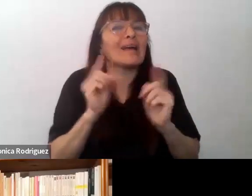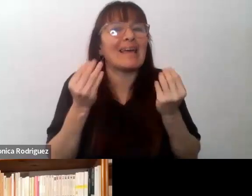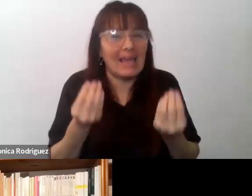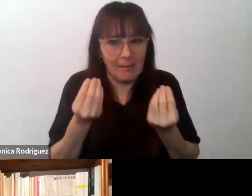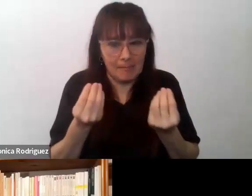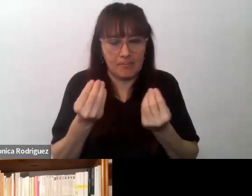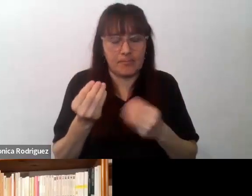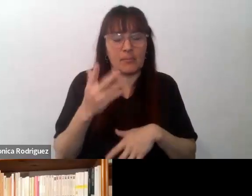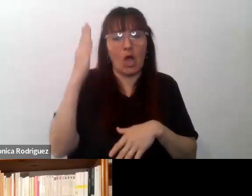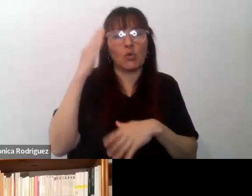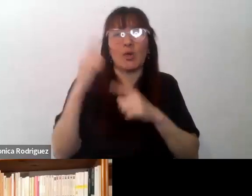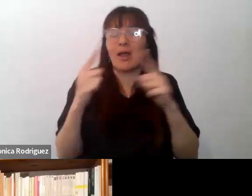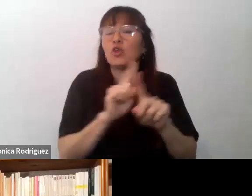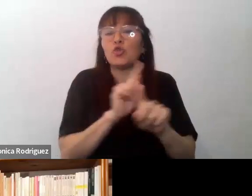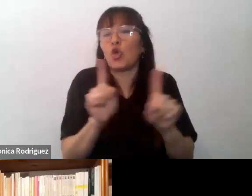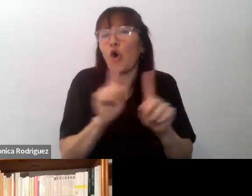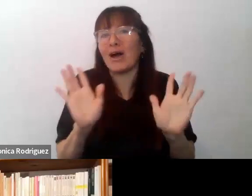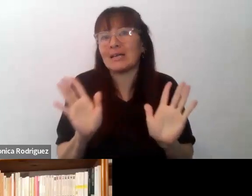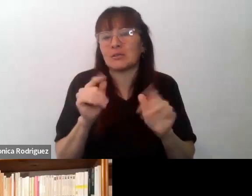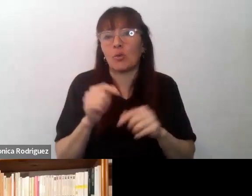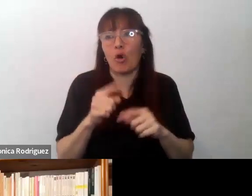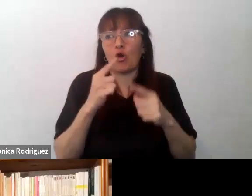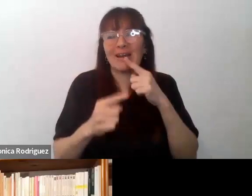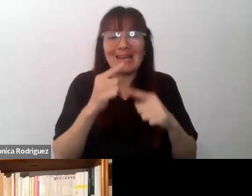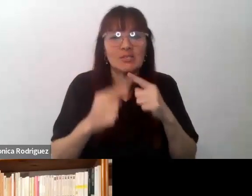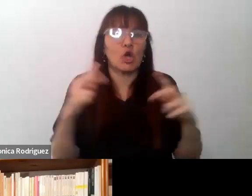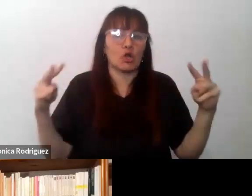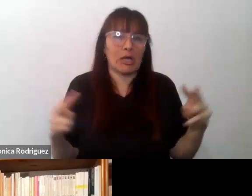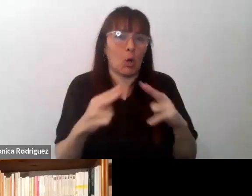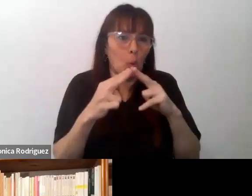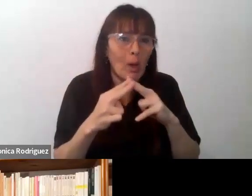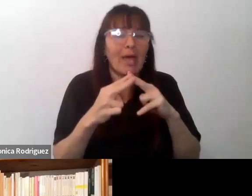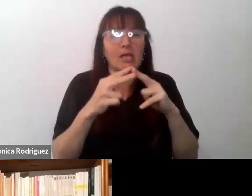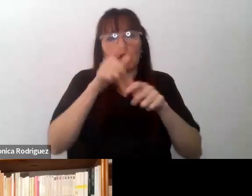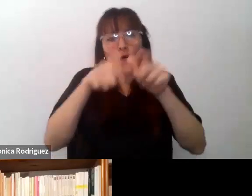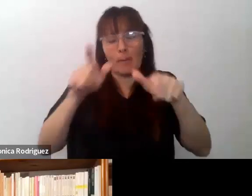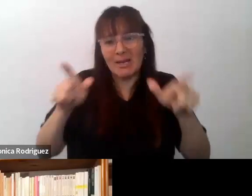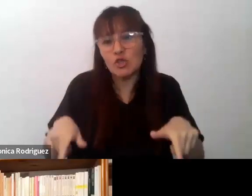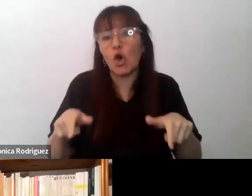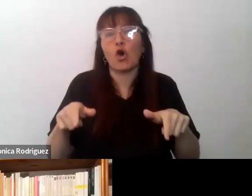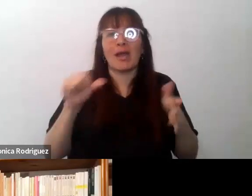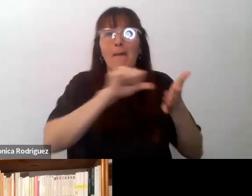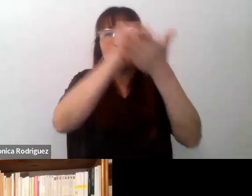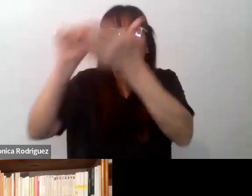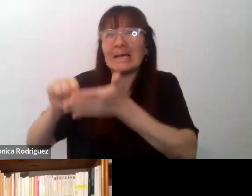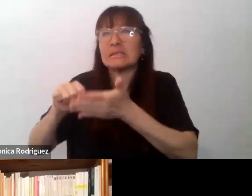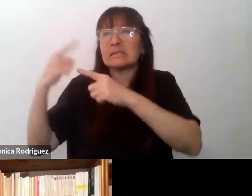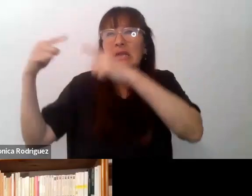intercultural no es una simple relación o un simple encuentro de personas que vienen de distintos